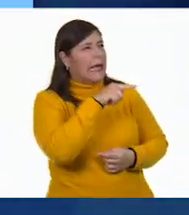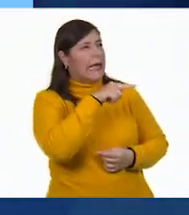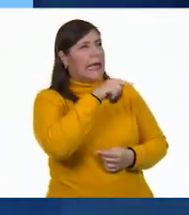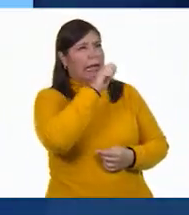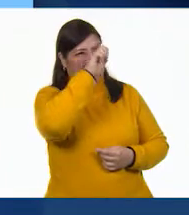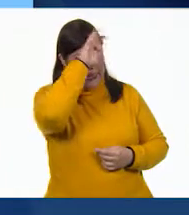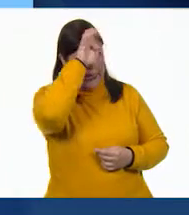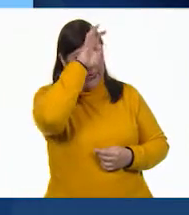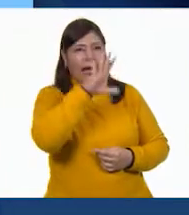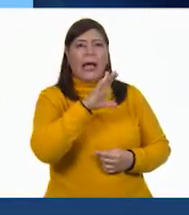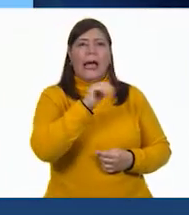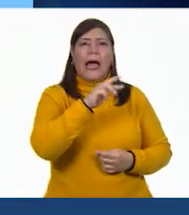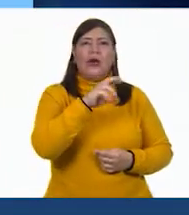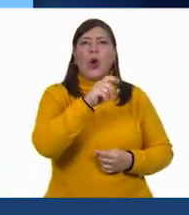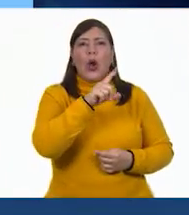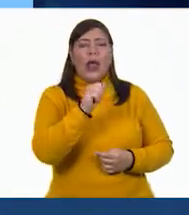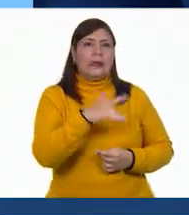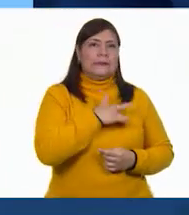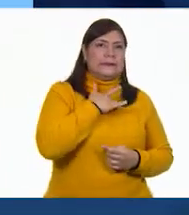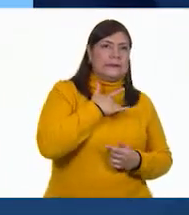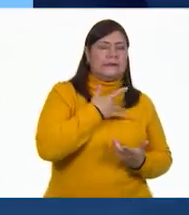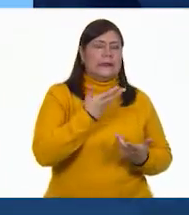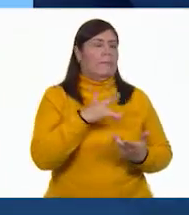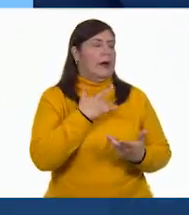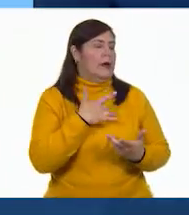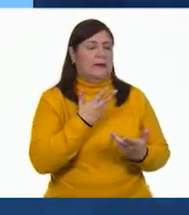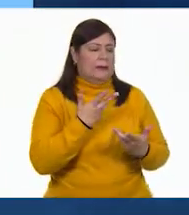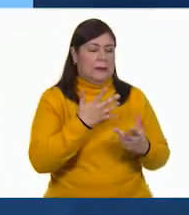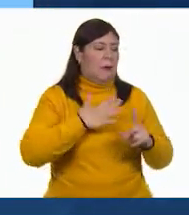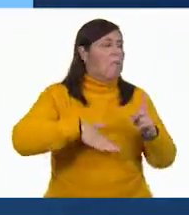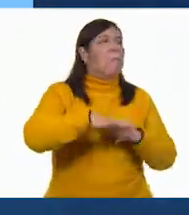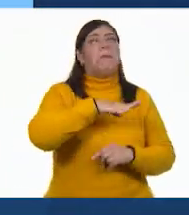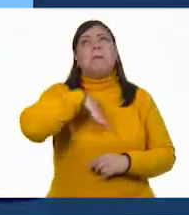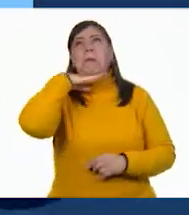dejara de sorprenderse de las cosas que pasan a tu alrededor.